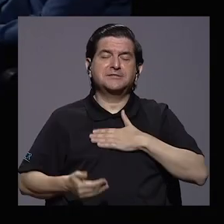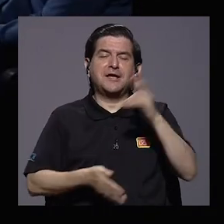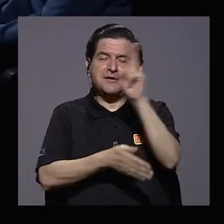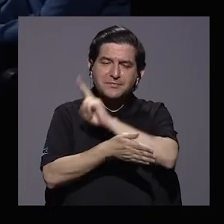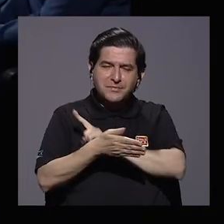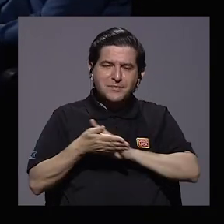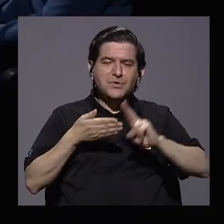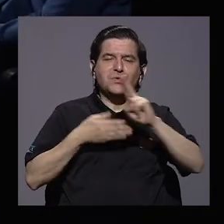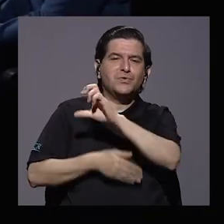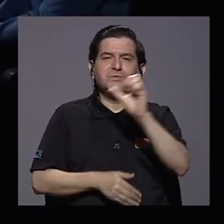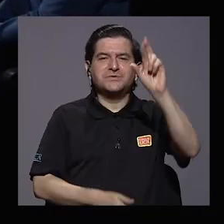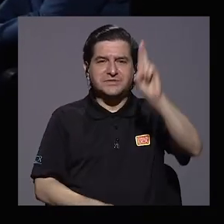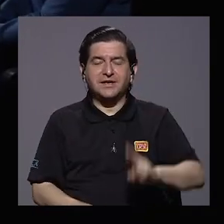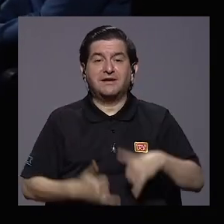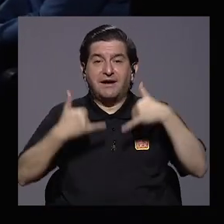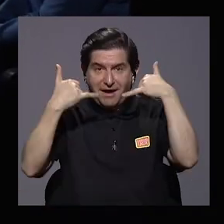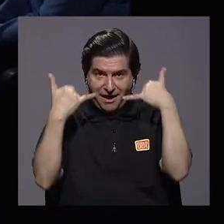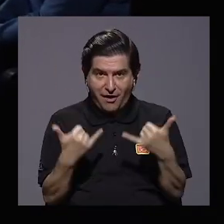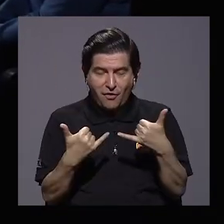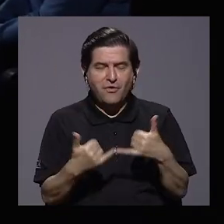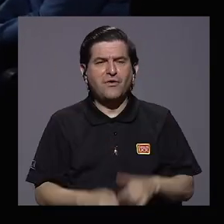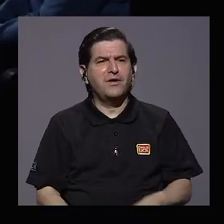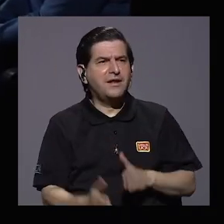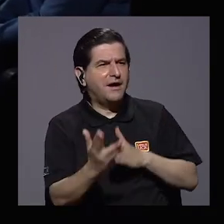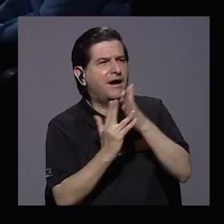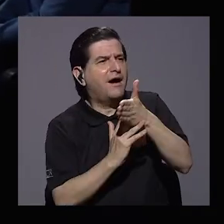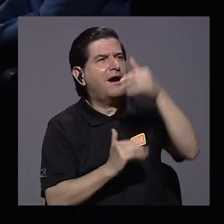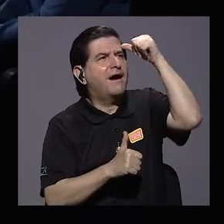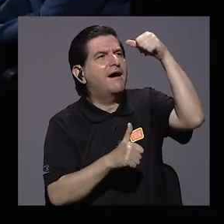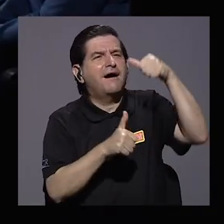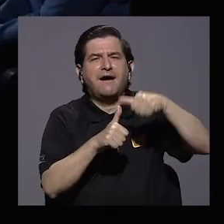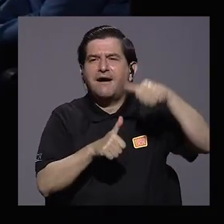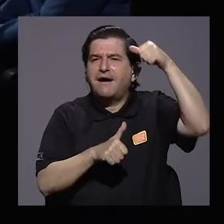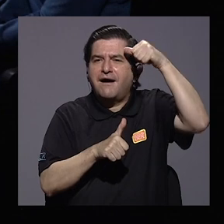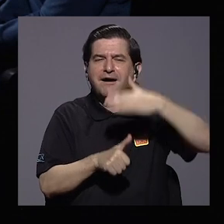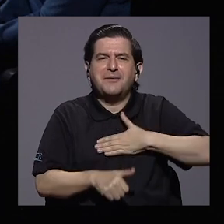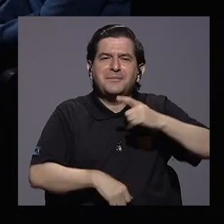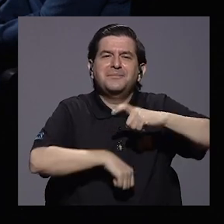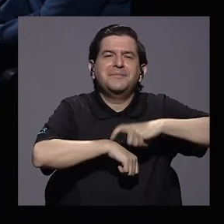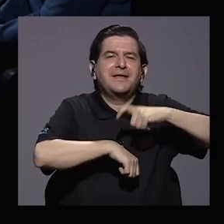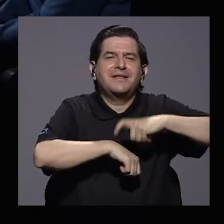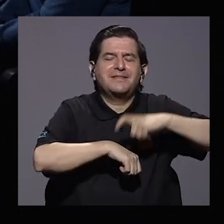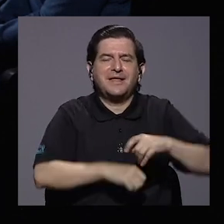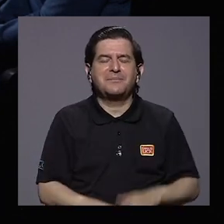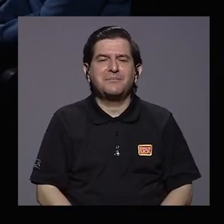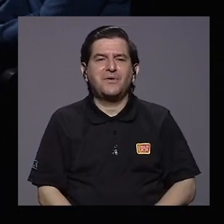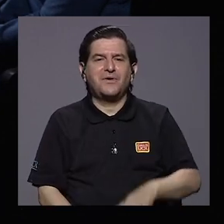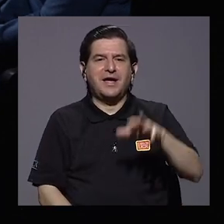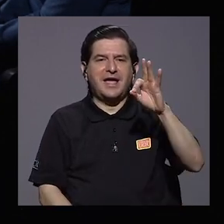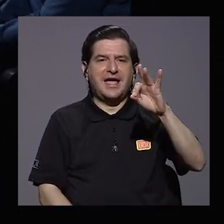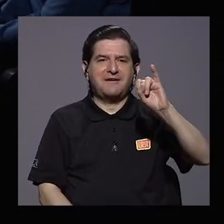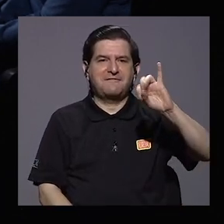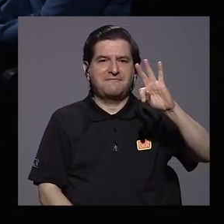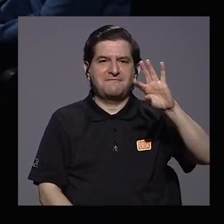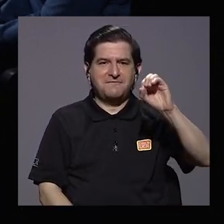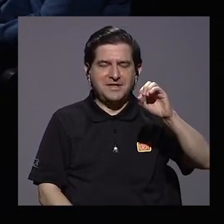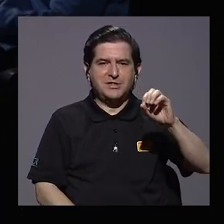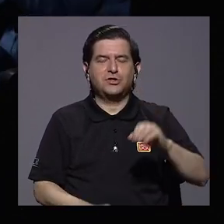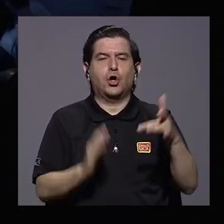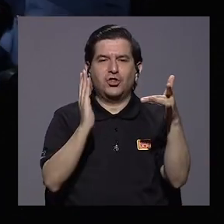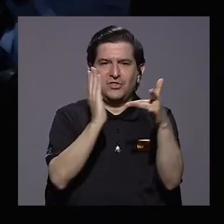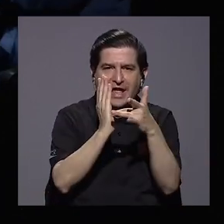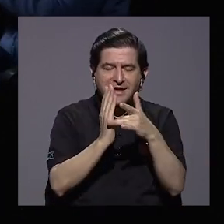Universidad de Costa Rica. Ahora que entré, los recuerdo de mi época en fitotecnia, toda